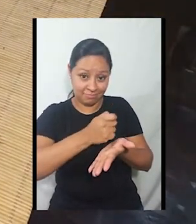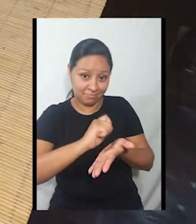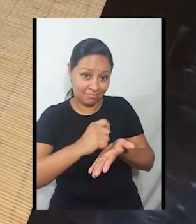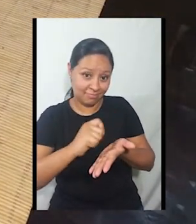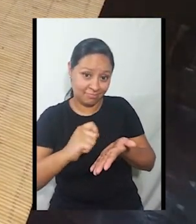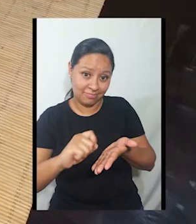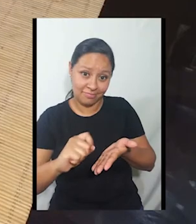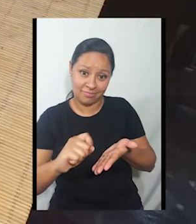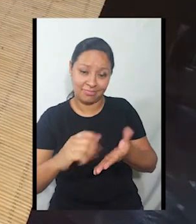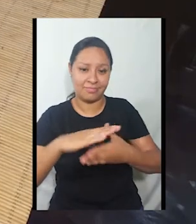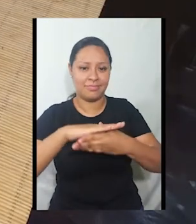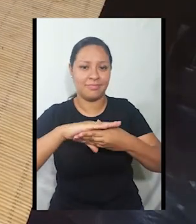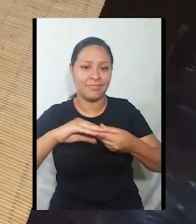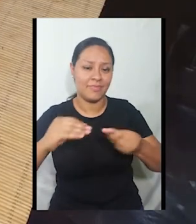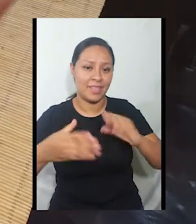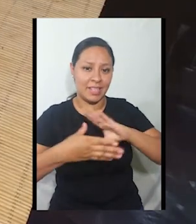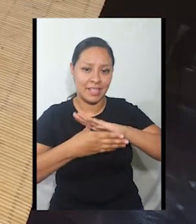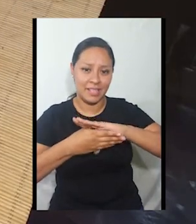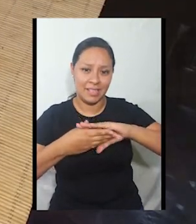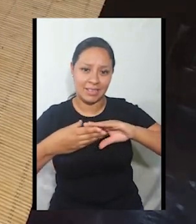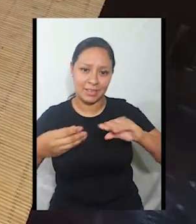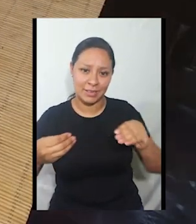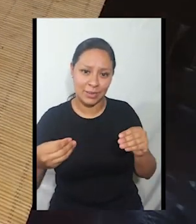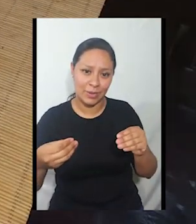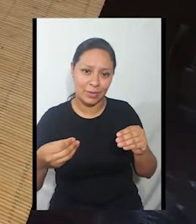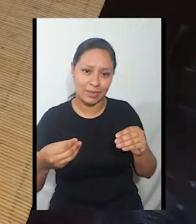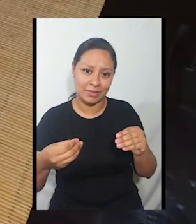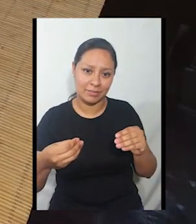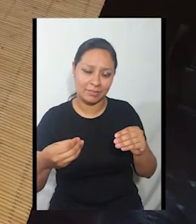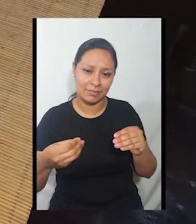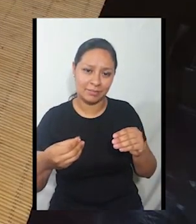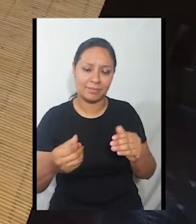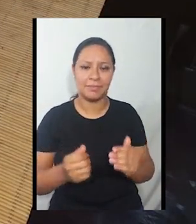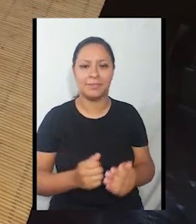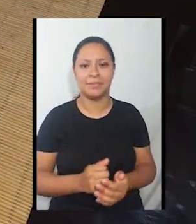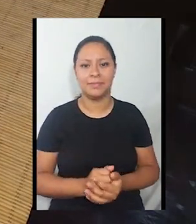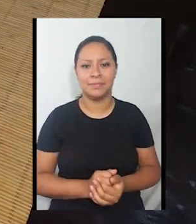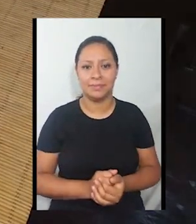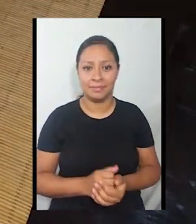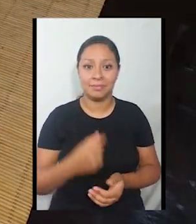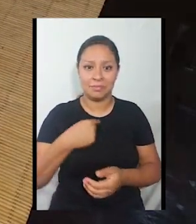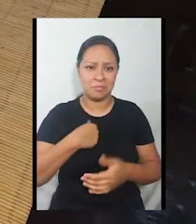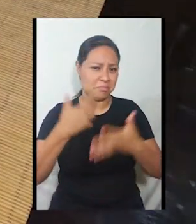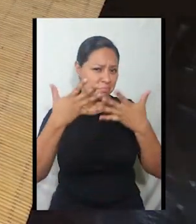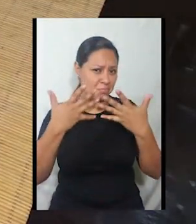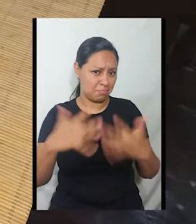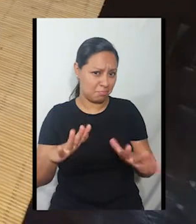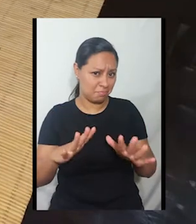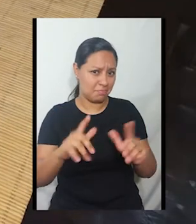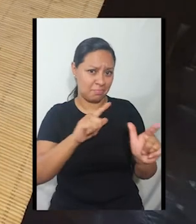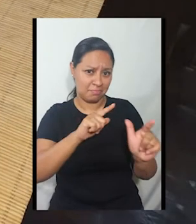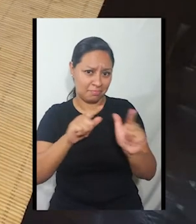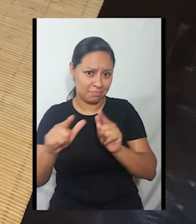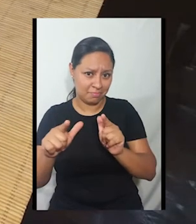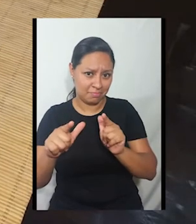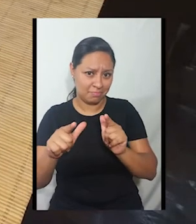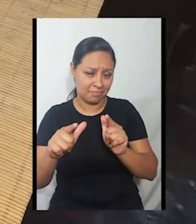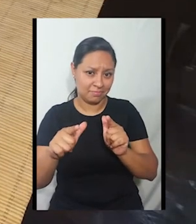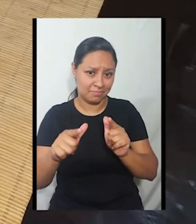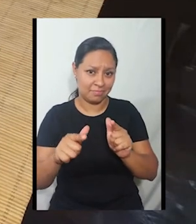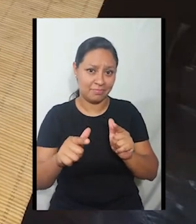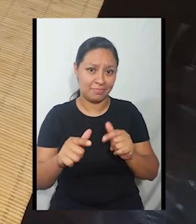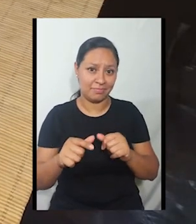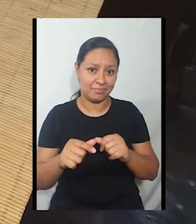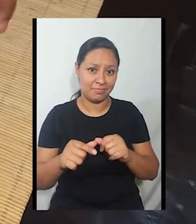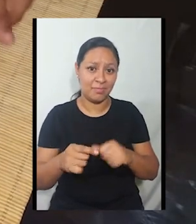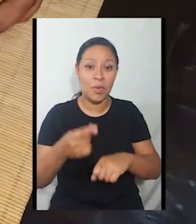fragmento con el que inician la mayoría de los cuentos. Había una vez. Una vez que tengamos